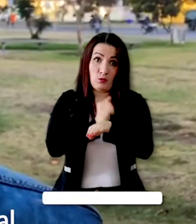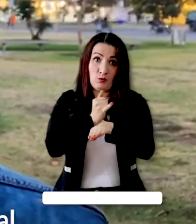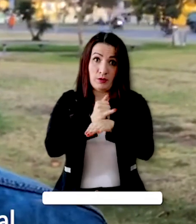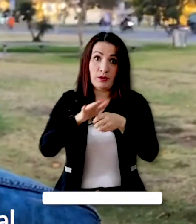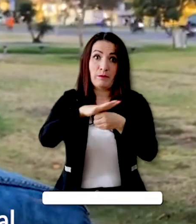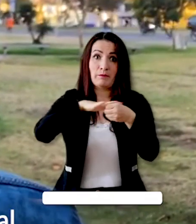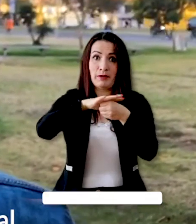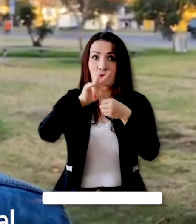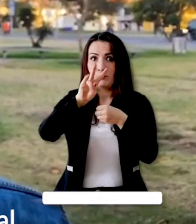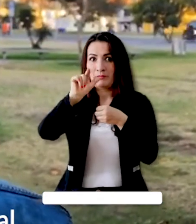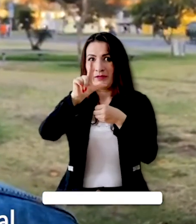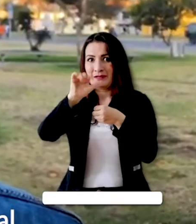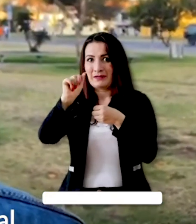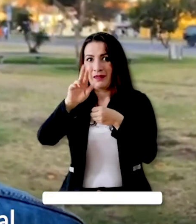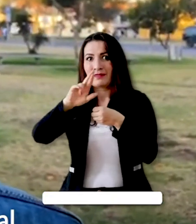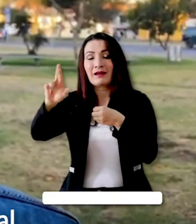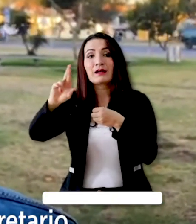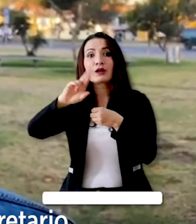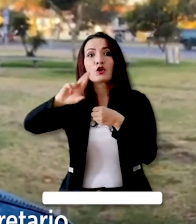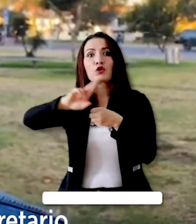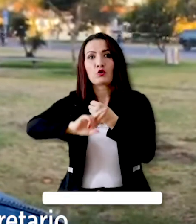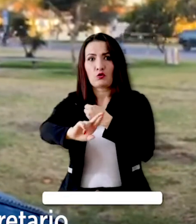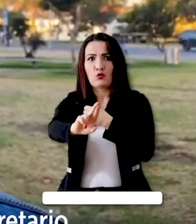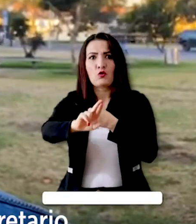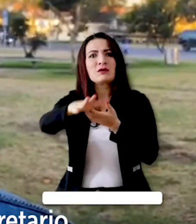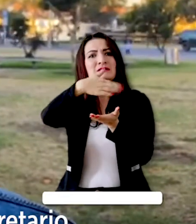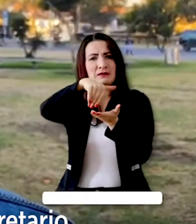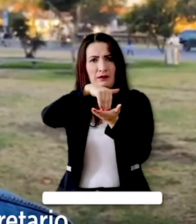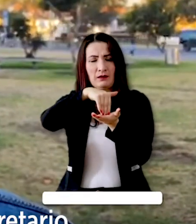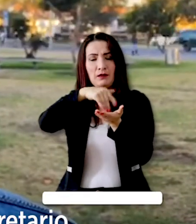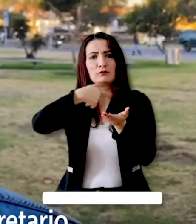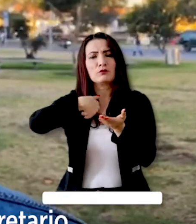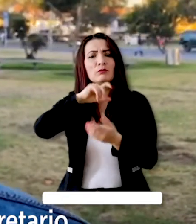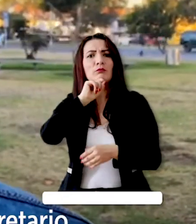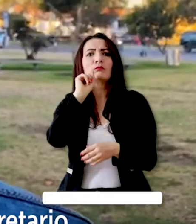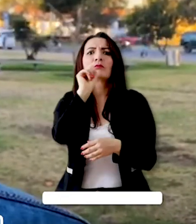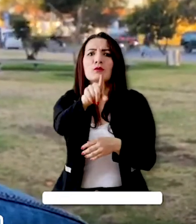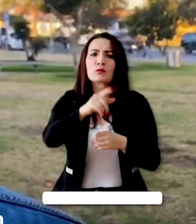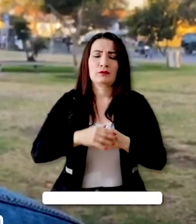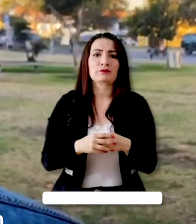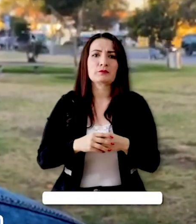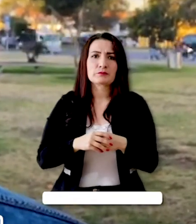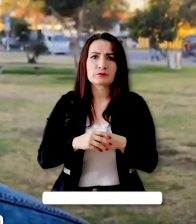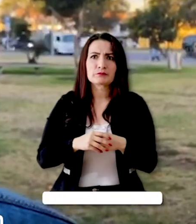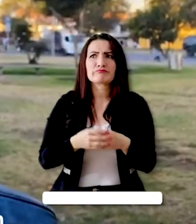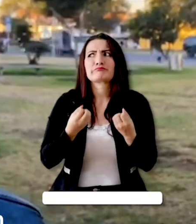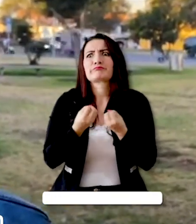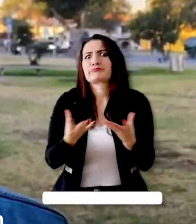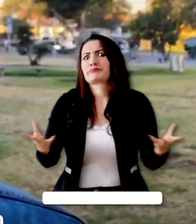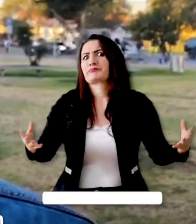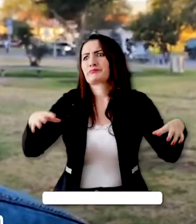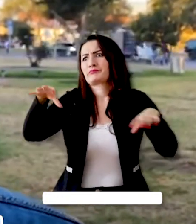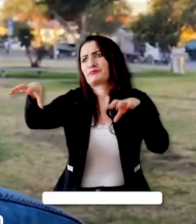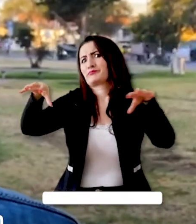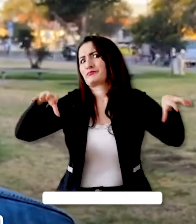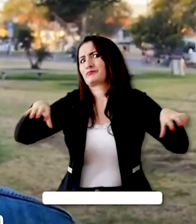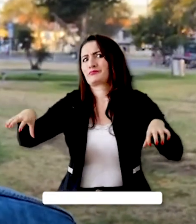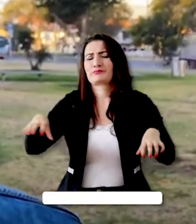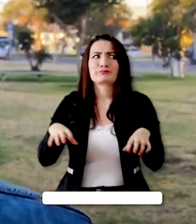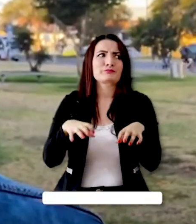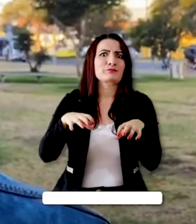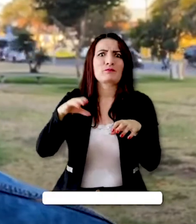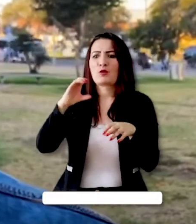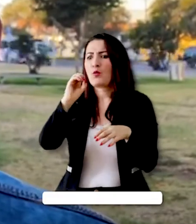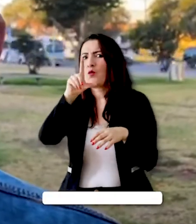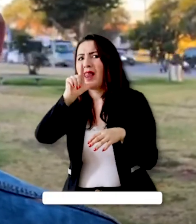Comunal del barrio Villa del Río, sector central. Una de las preguntas que le decía al secretario era que tenemos mucha población